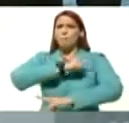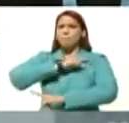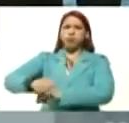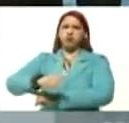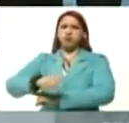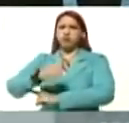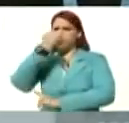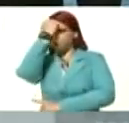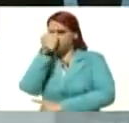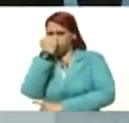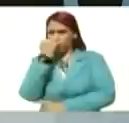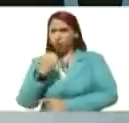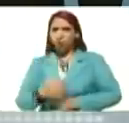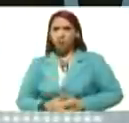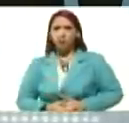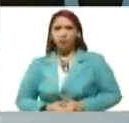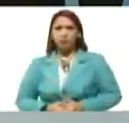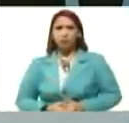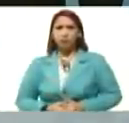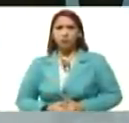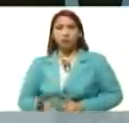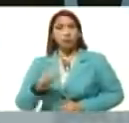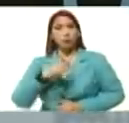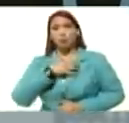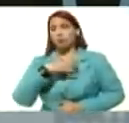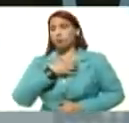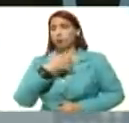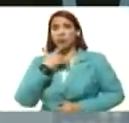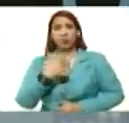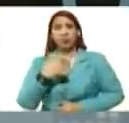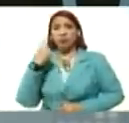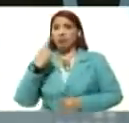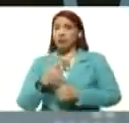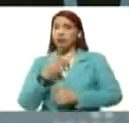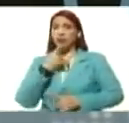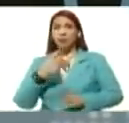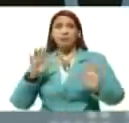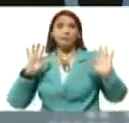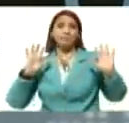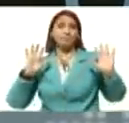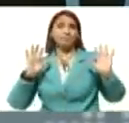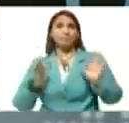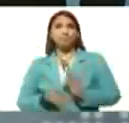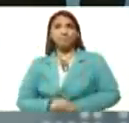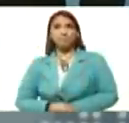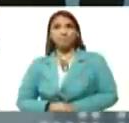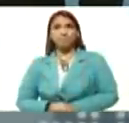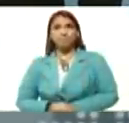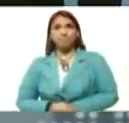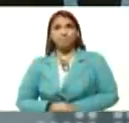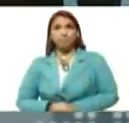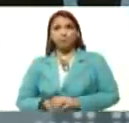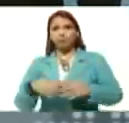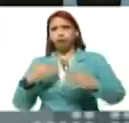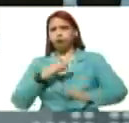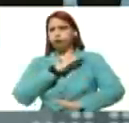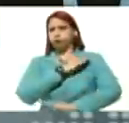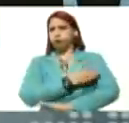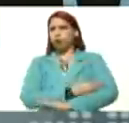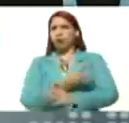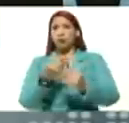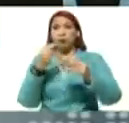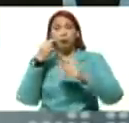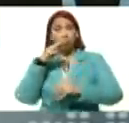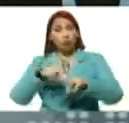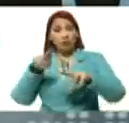criminales, no puedo decir lo que debería decir, porque es bastante rudo, y hay muchos niños